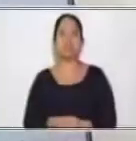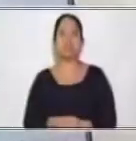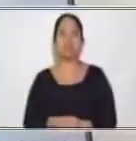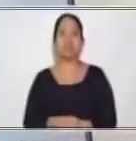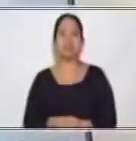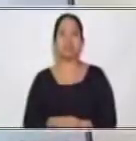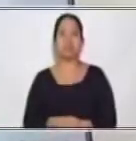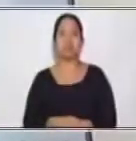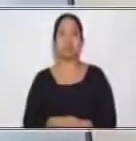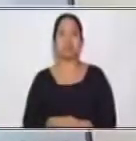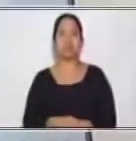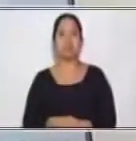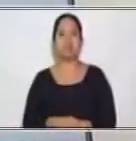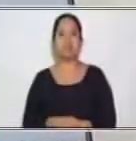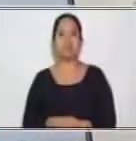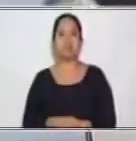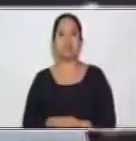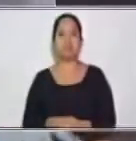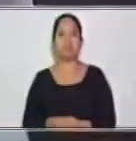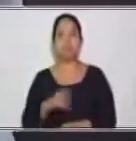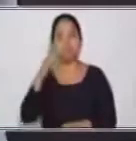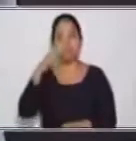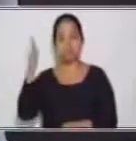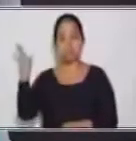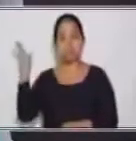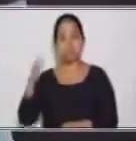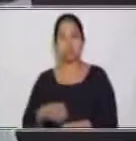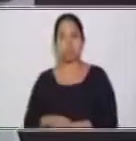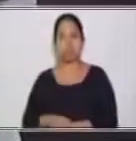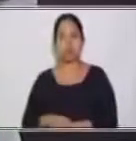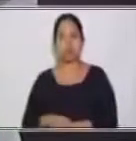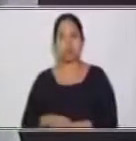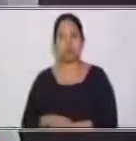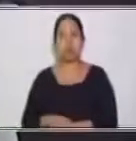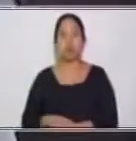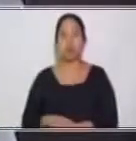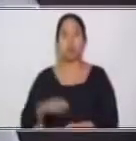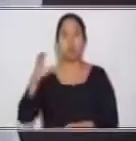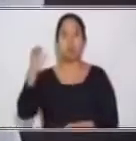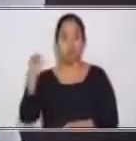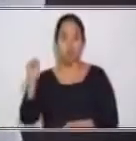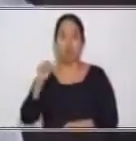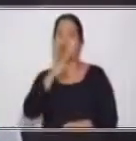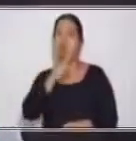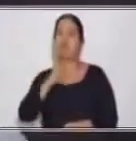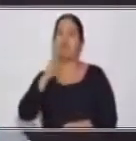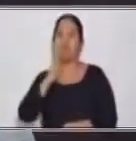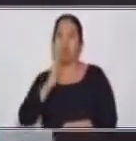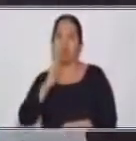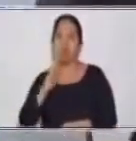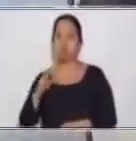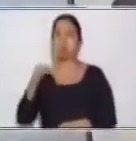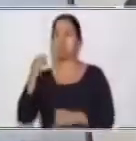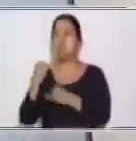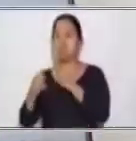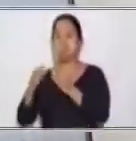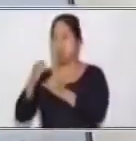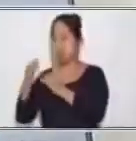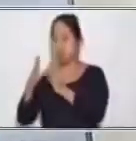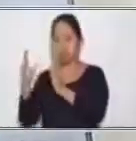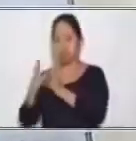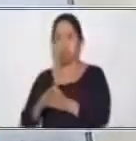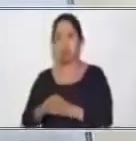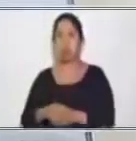Bueno, veamos. Obviamente si hay sujeto, si hay verbo, entregó su informe ayer. Bueno, volvámoslo a una